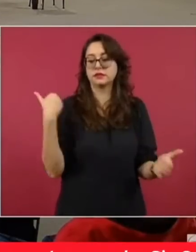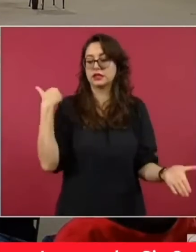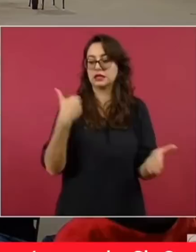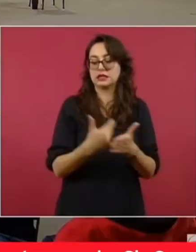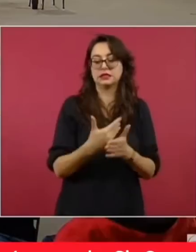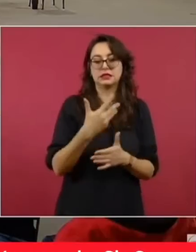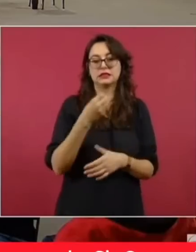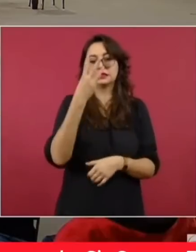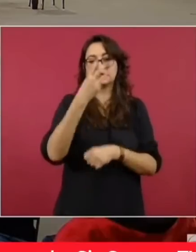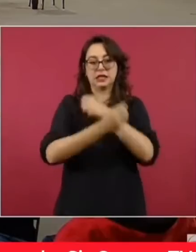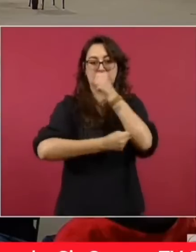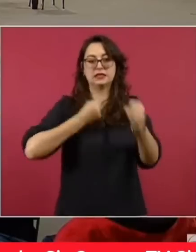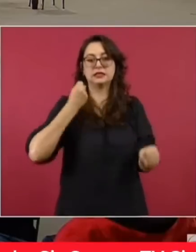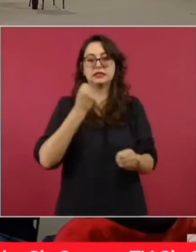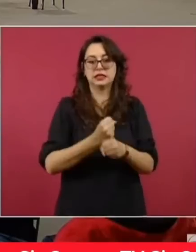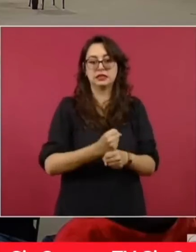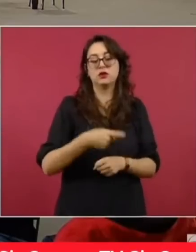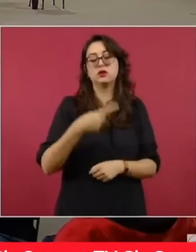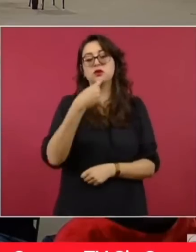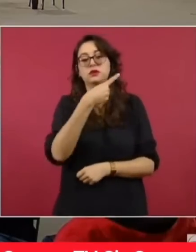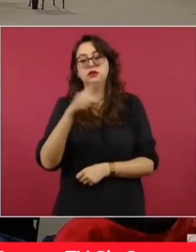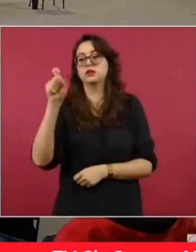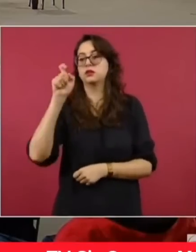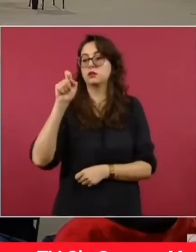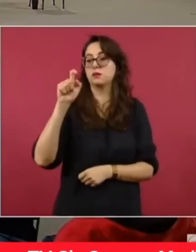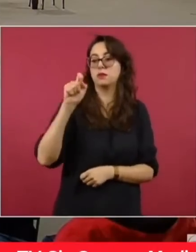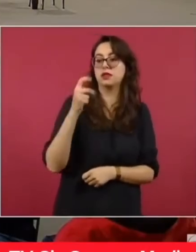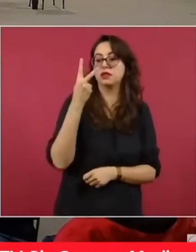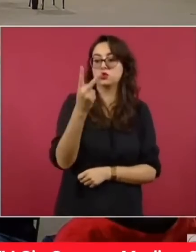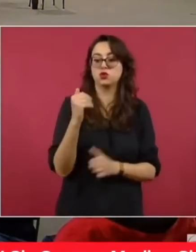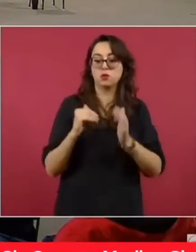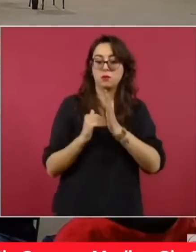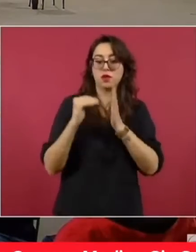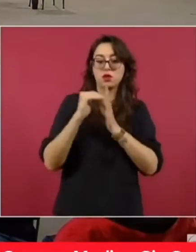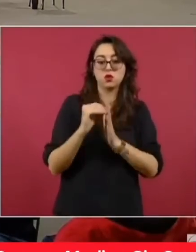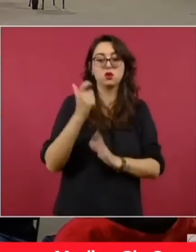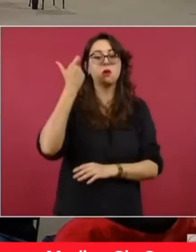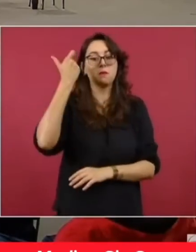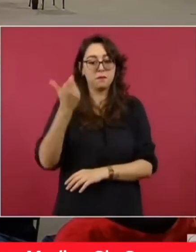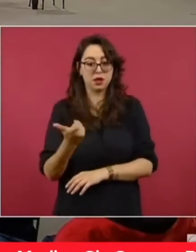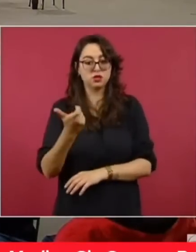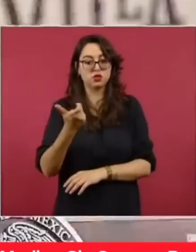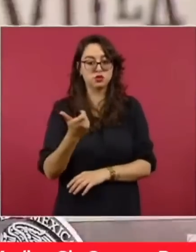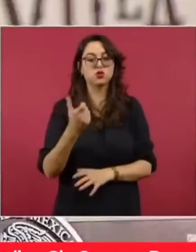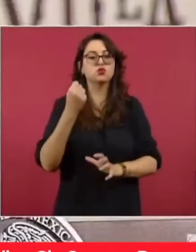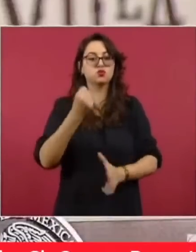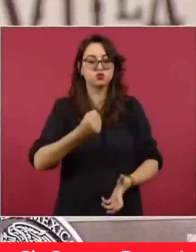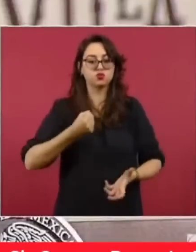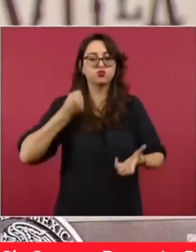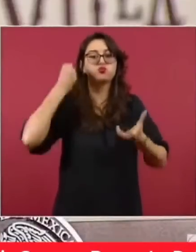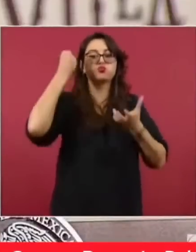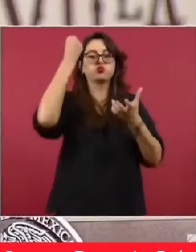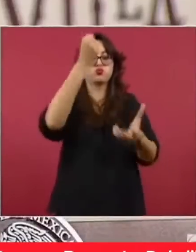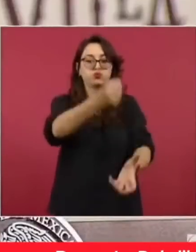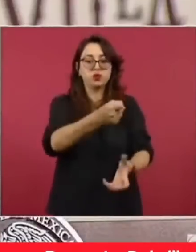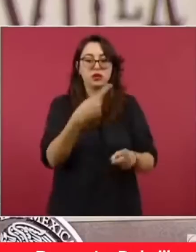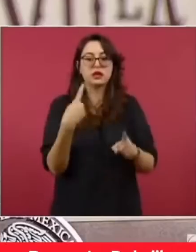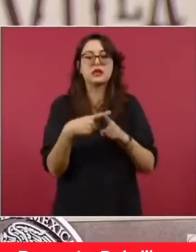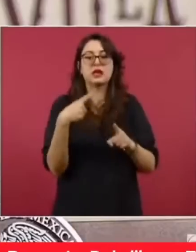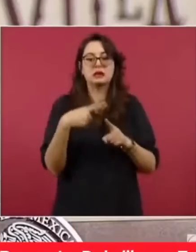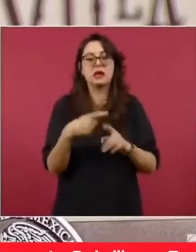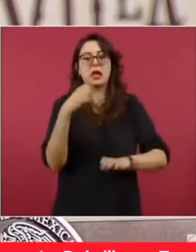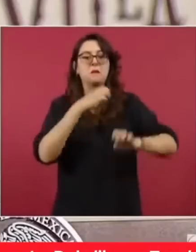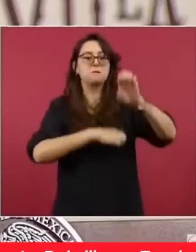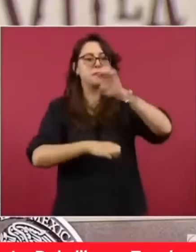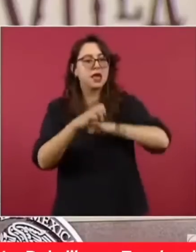sexenio recibió otros ciento veintidós millones de pesos de abiertos opositores a la 4T. Y se